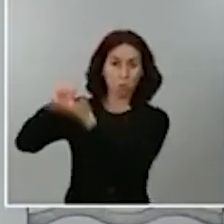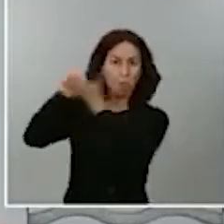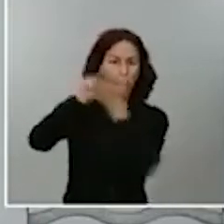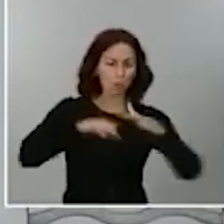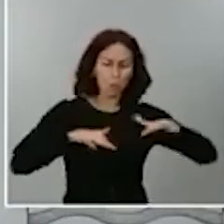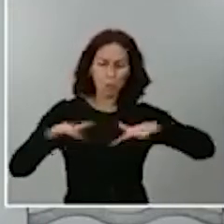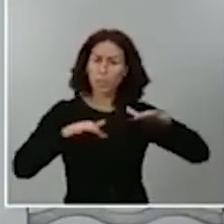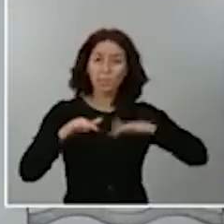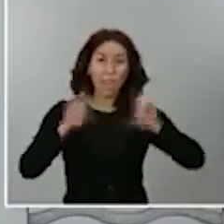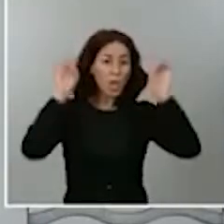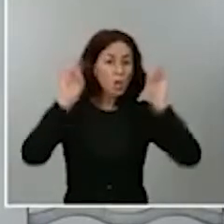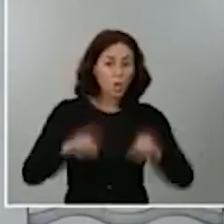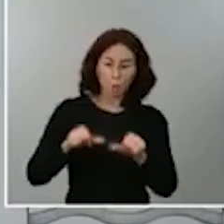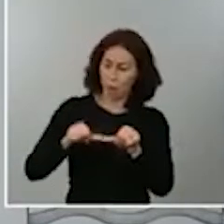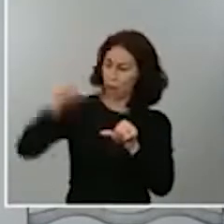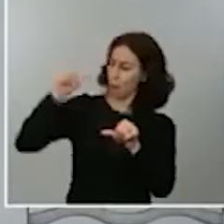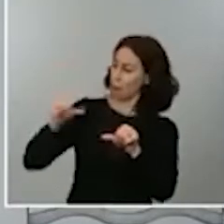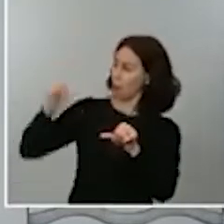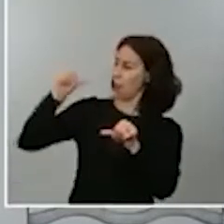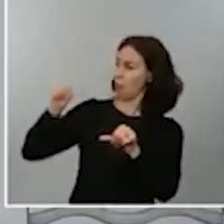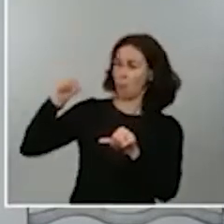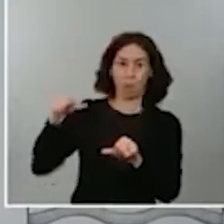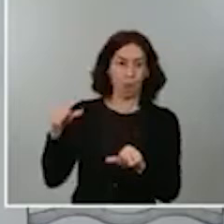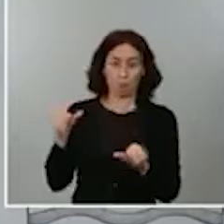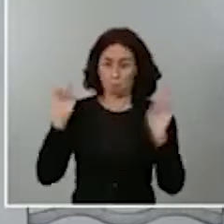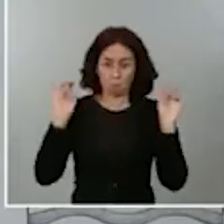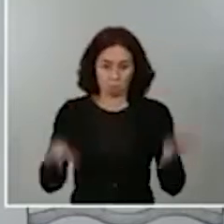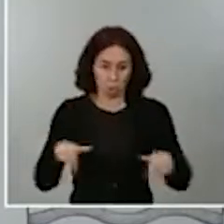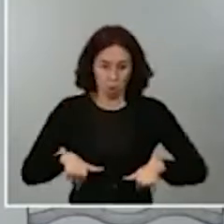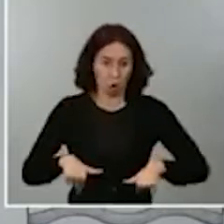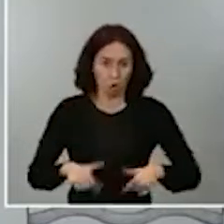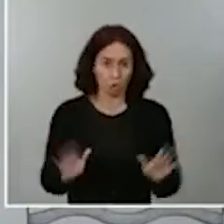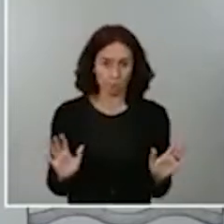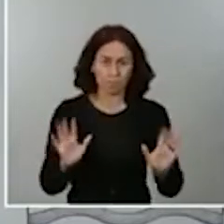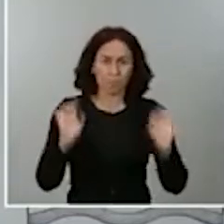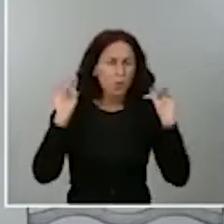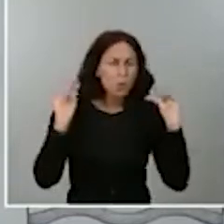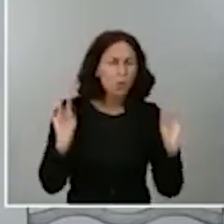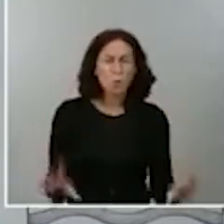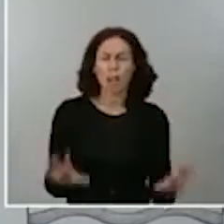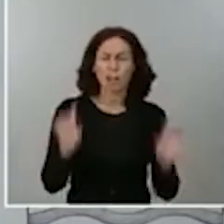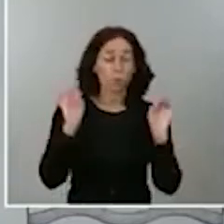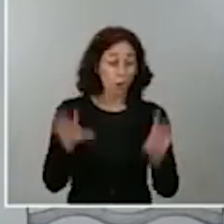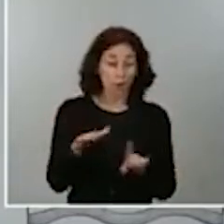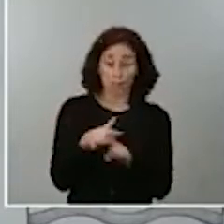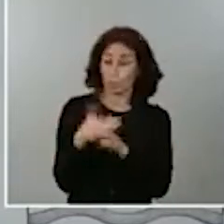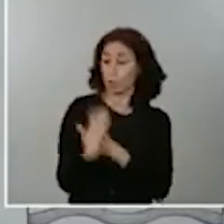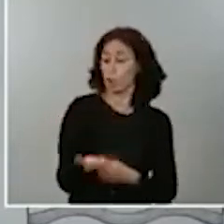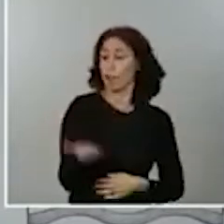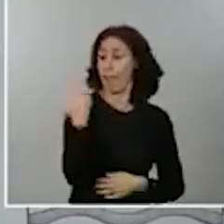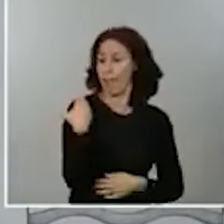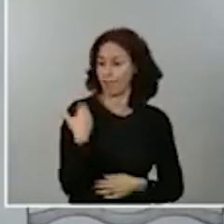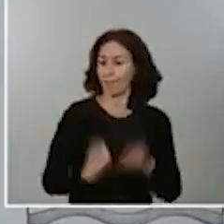que se podía producir antes de que adoptáramos esta decisión, exactamente igual que lo que ocurría estos últimos días.